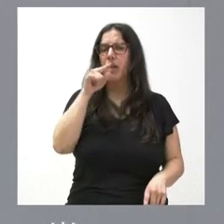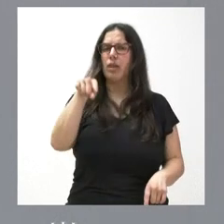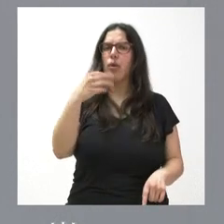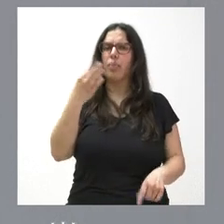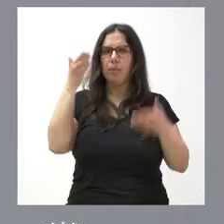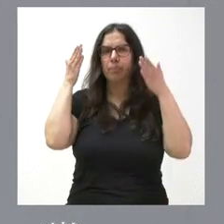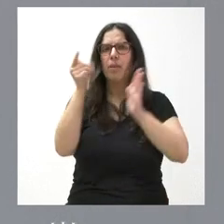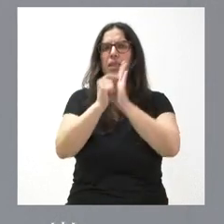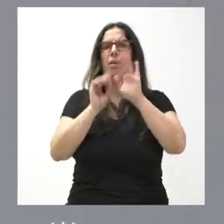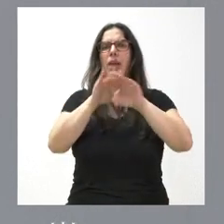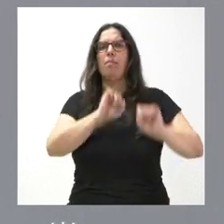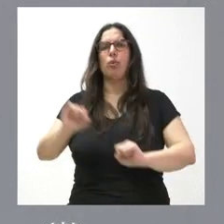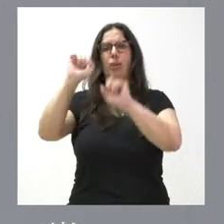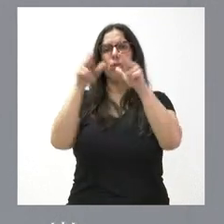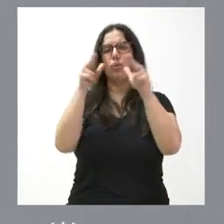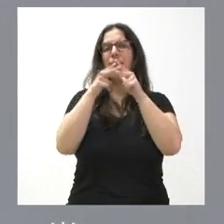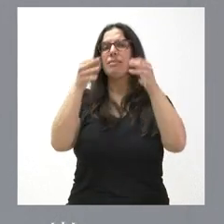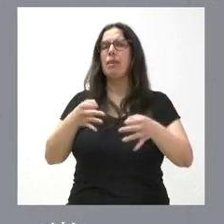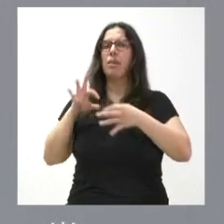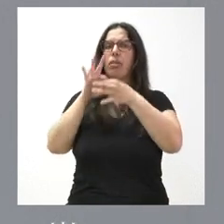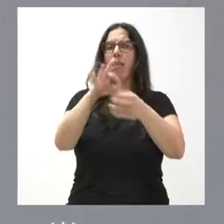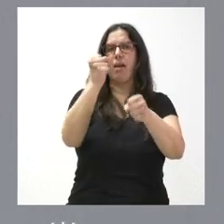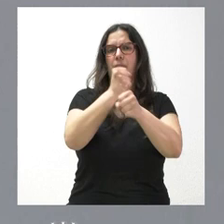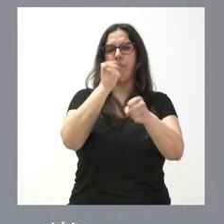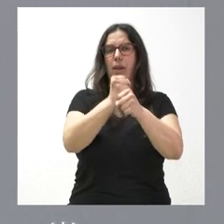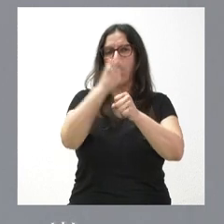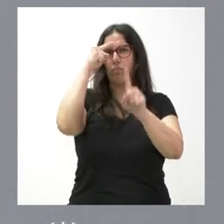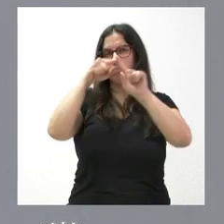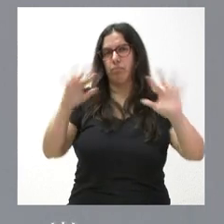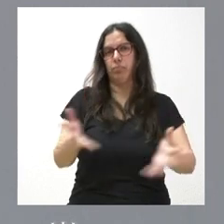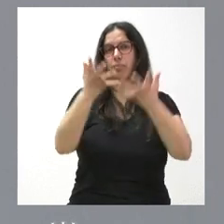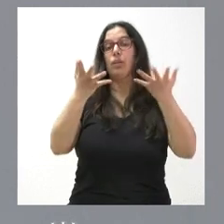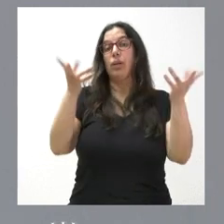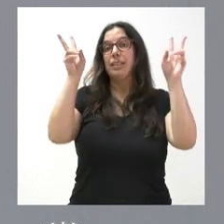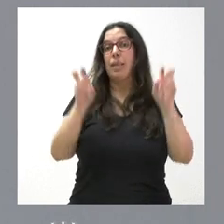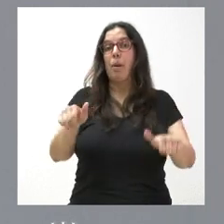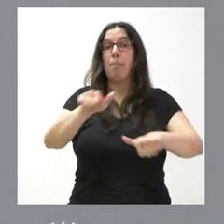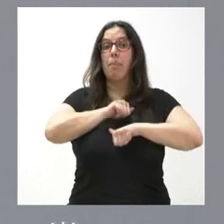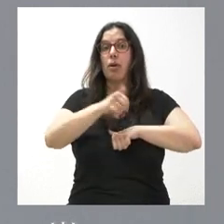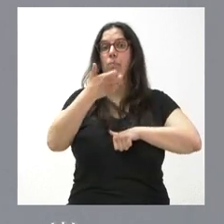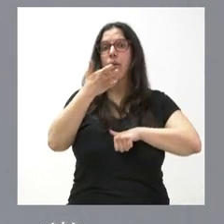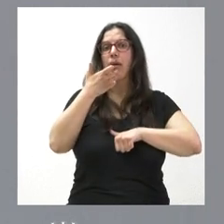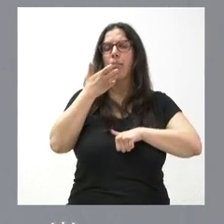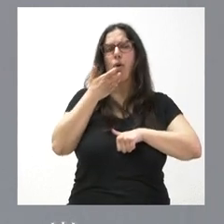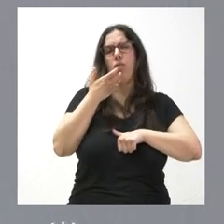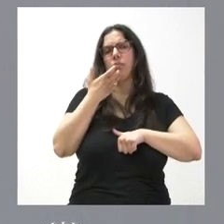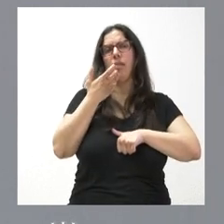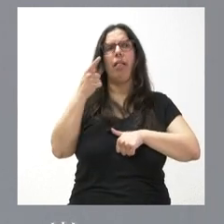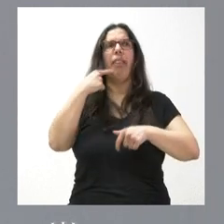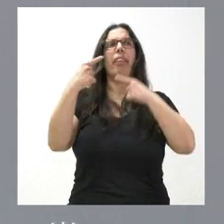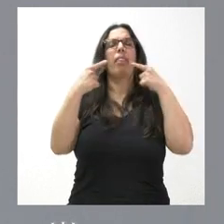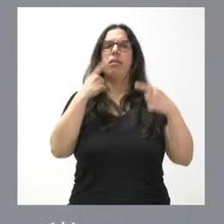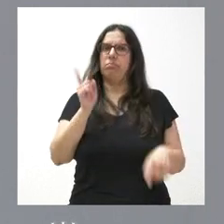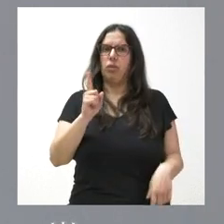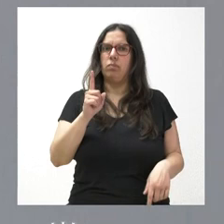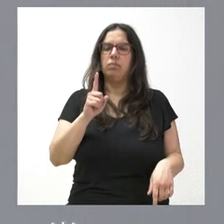objetos de medidas de protección social siempre vinculadas al empleo. Por tanto, en el tema del paro cabe muy poca frivolidad y en el tema